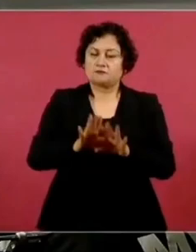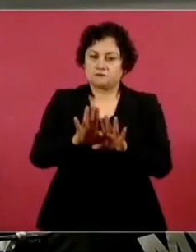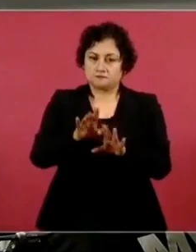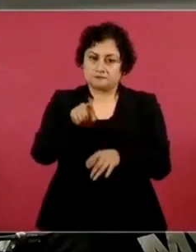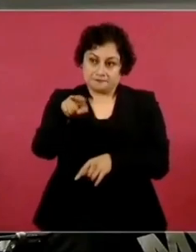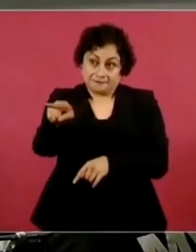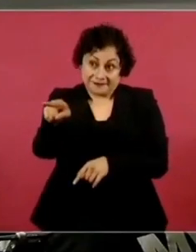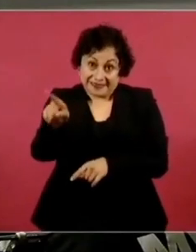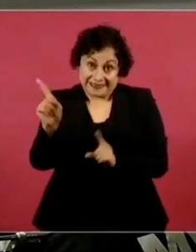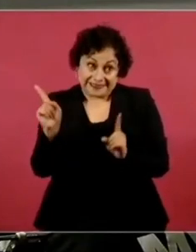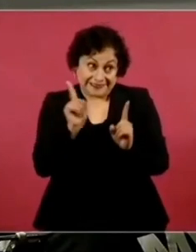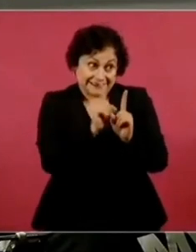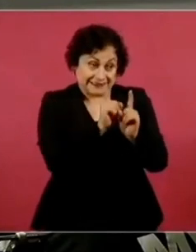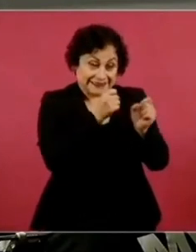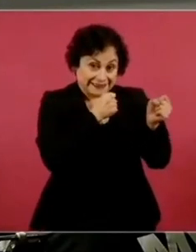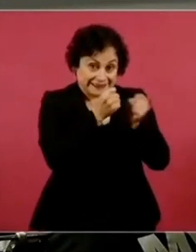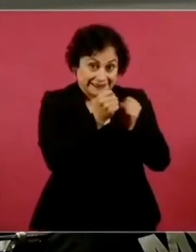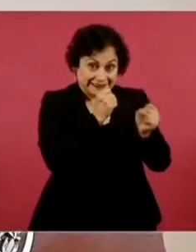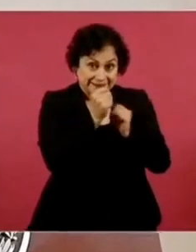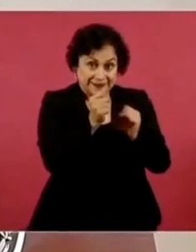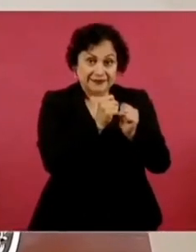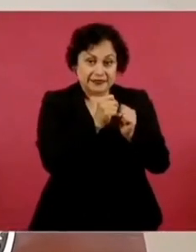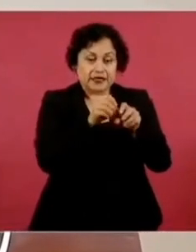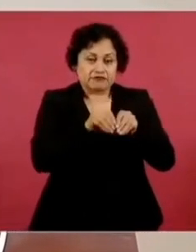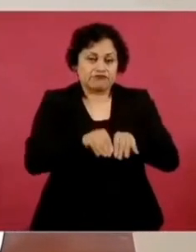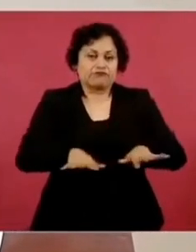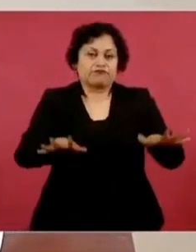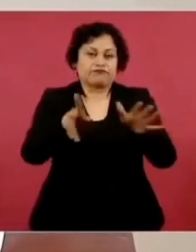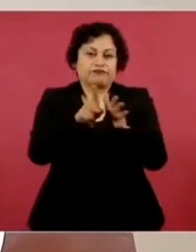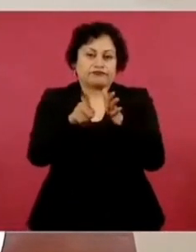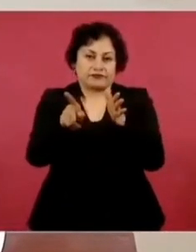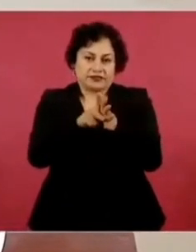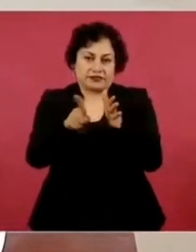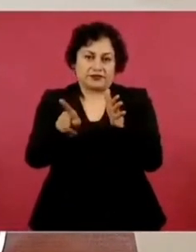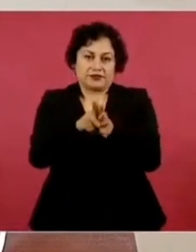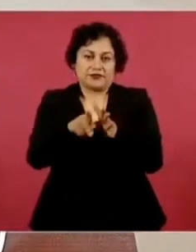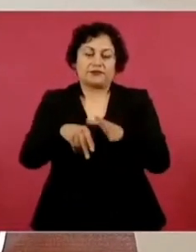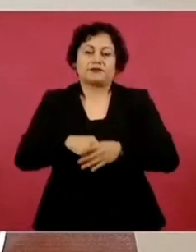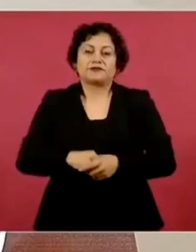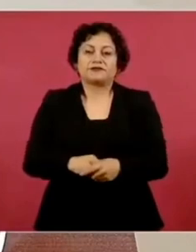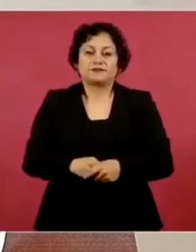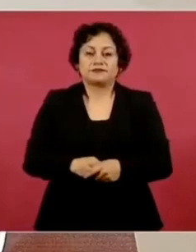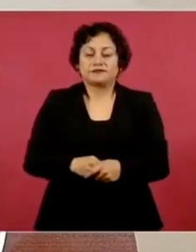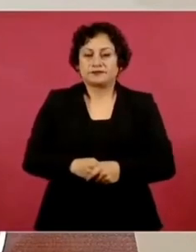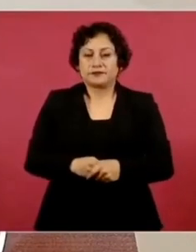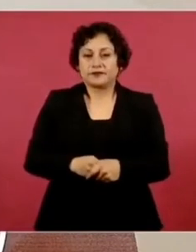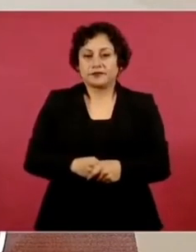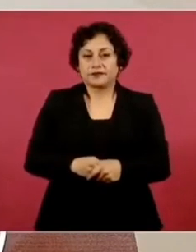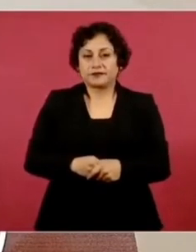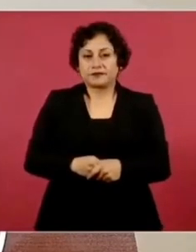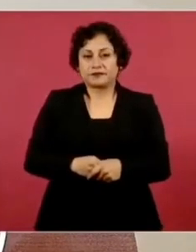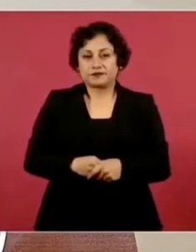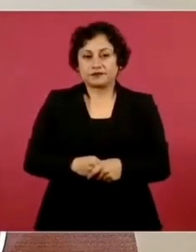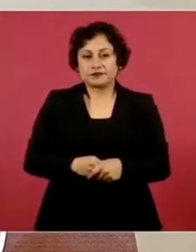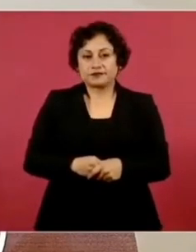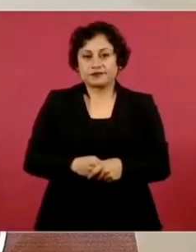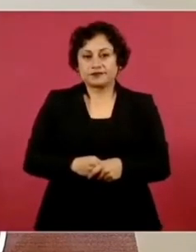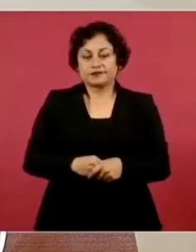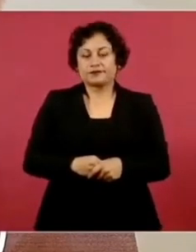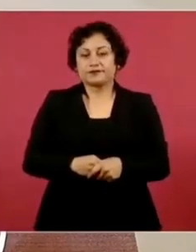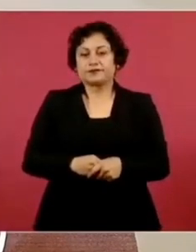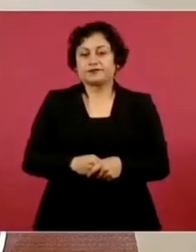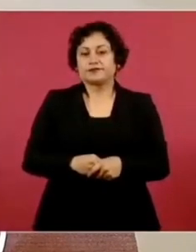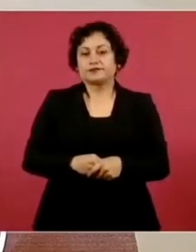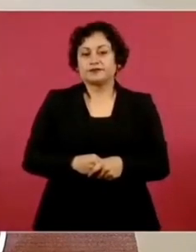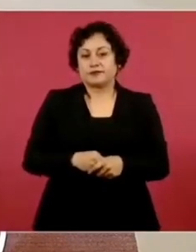se publica en ese entonces. y sale